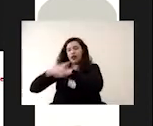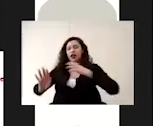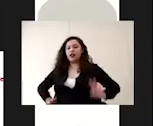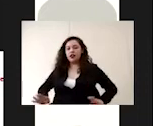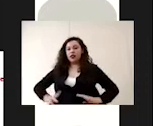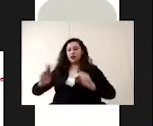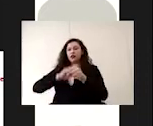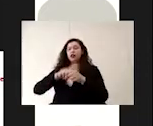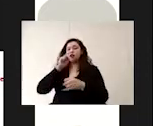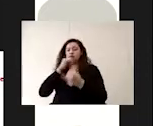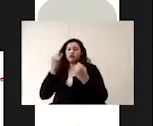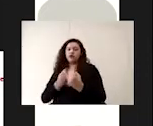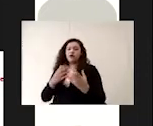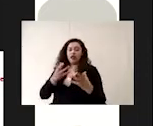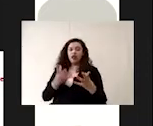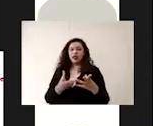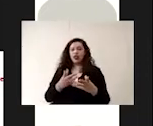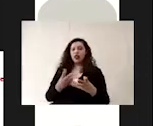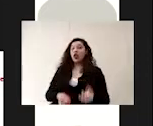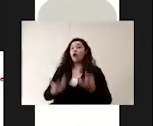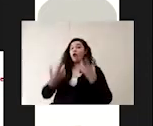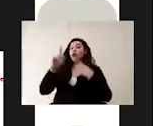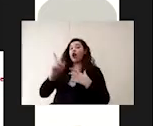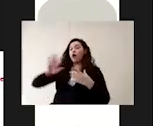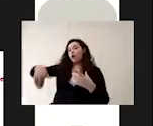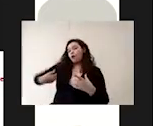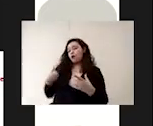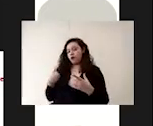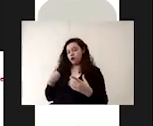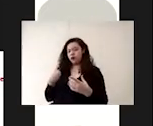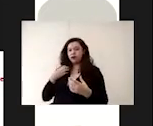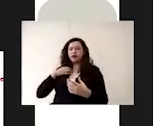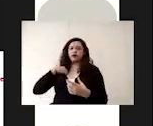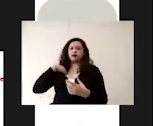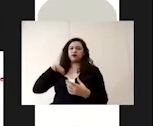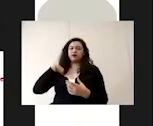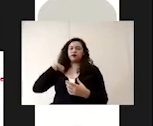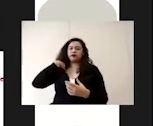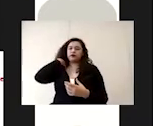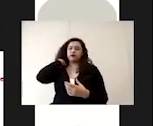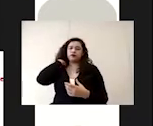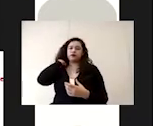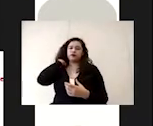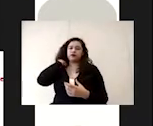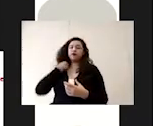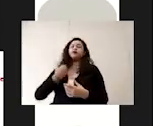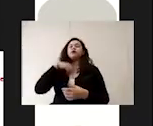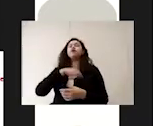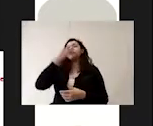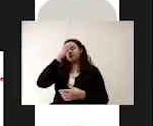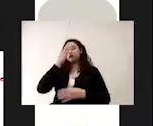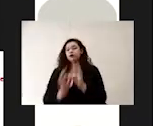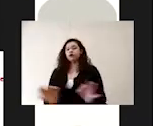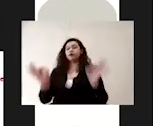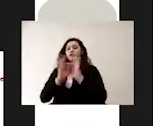tamaño del depósito que nosotros tengamos de agua. Debemos saber que es de fundamental importancia